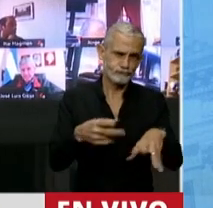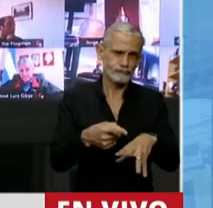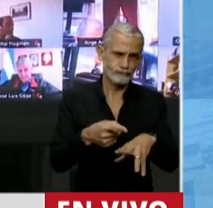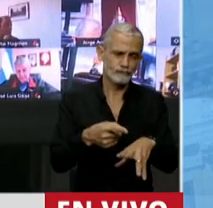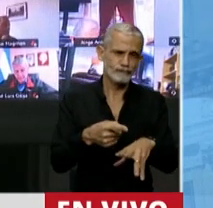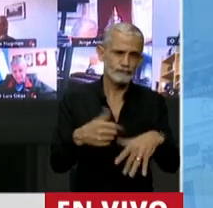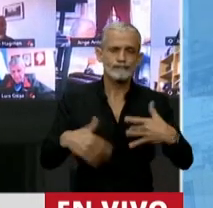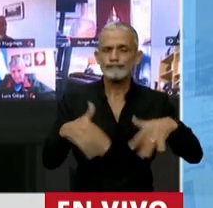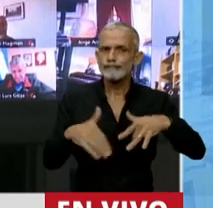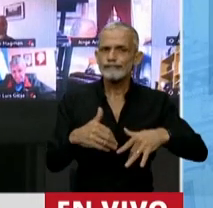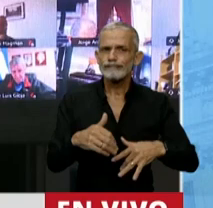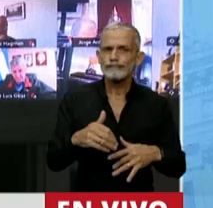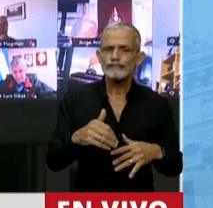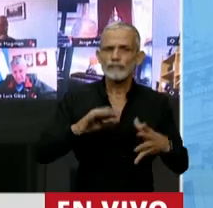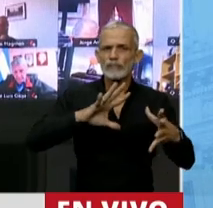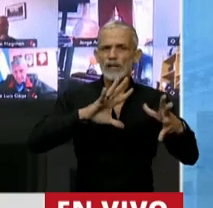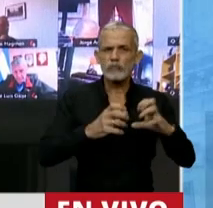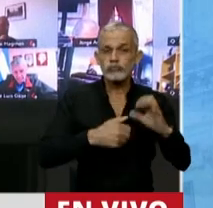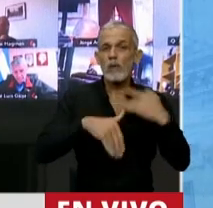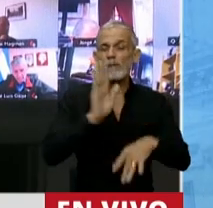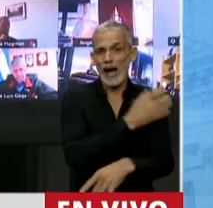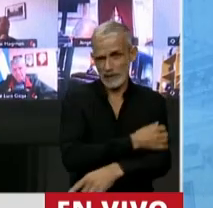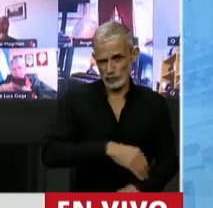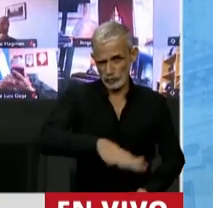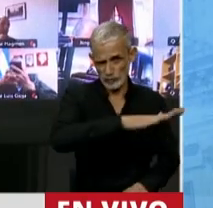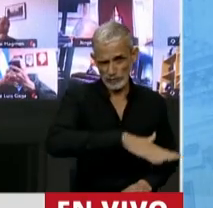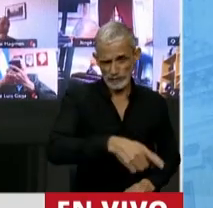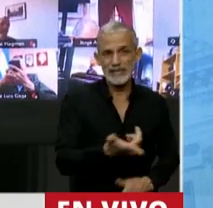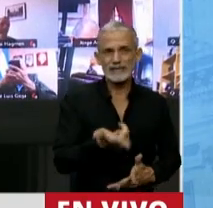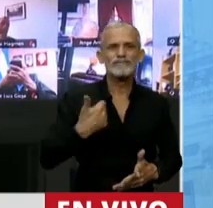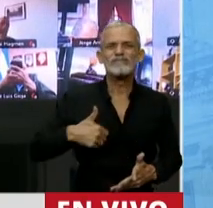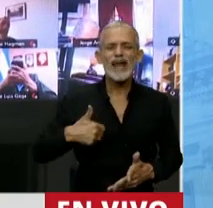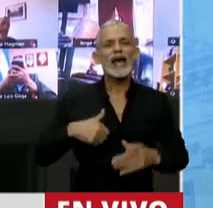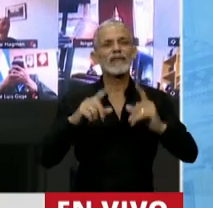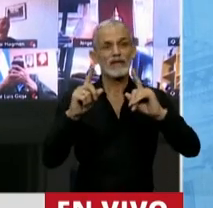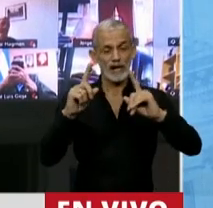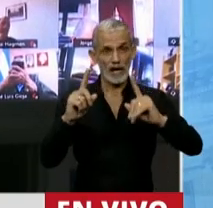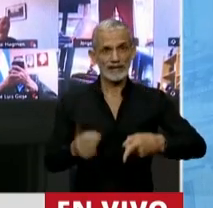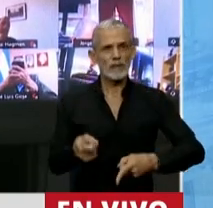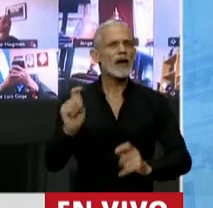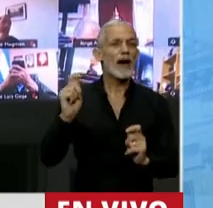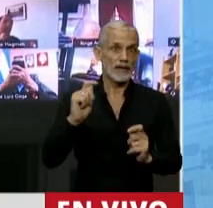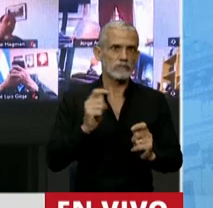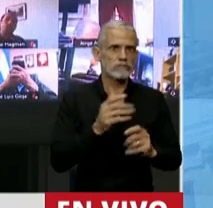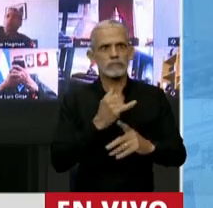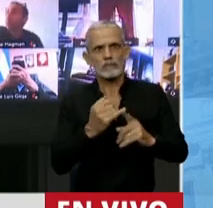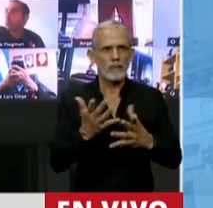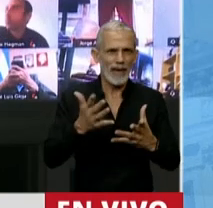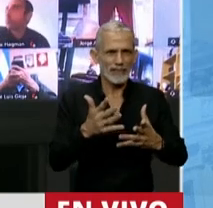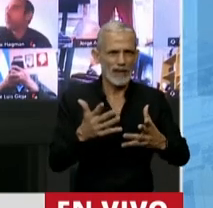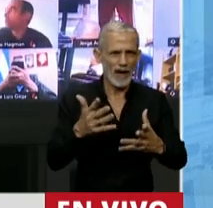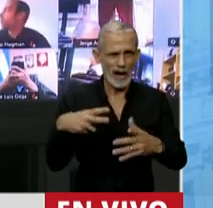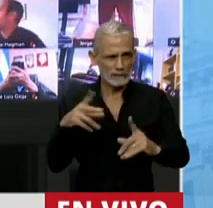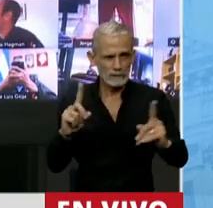le pega muy especialmente a los más humildes y en la Argentina también a la clase media trabajadora,